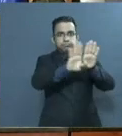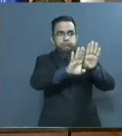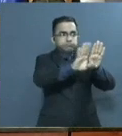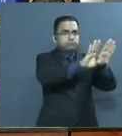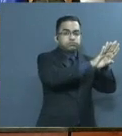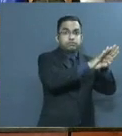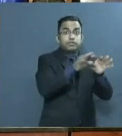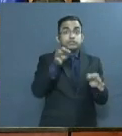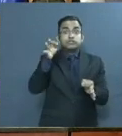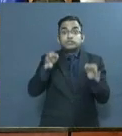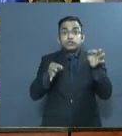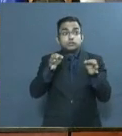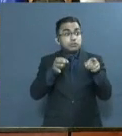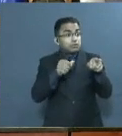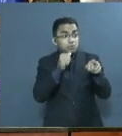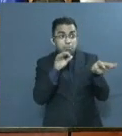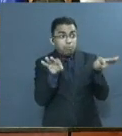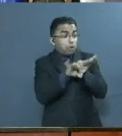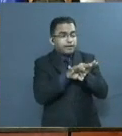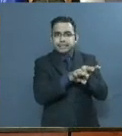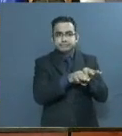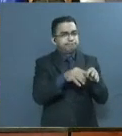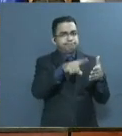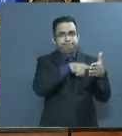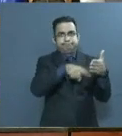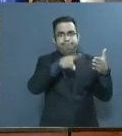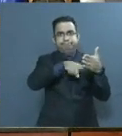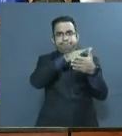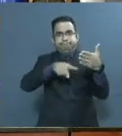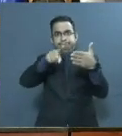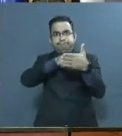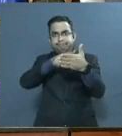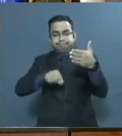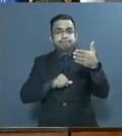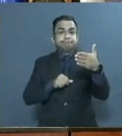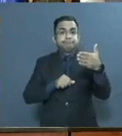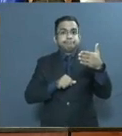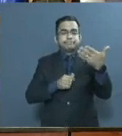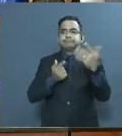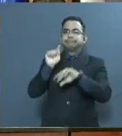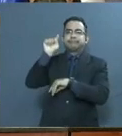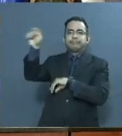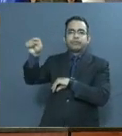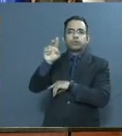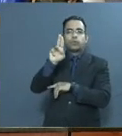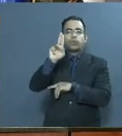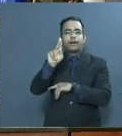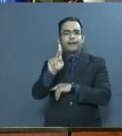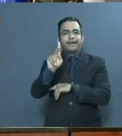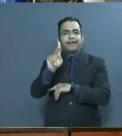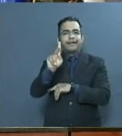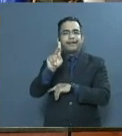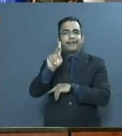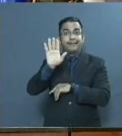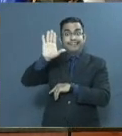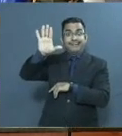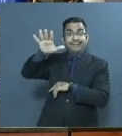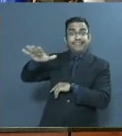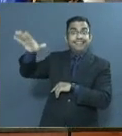procedimientos no esenciales. El Tribunal Supremo del Reino Unido desarrolló atención